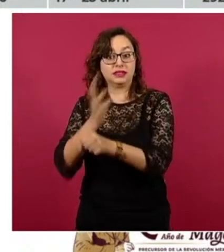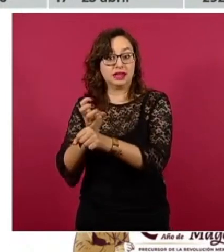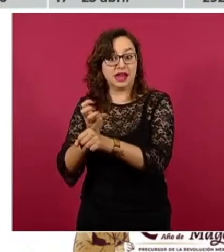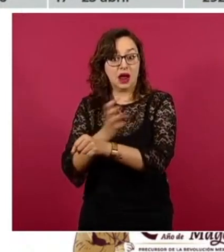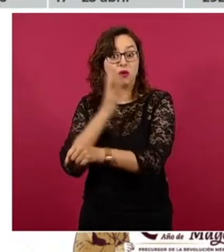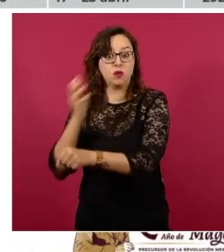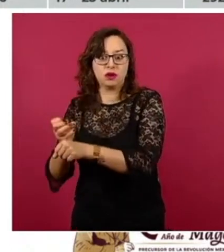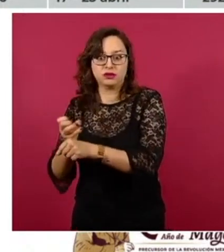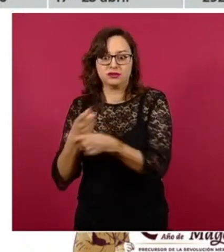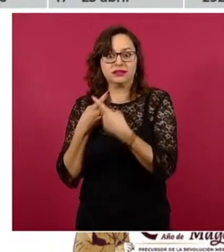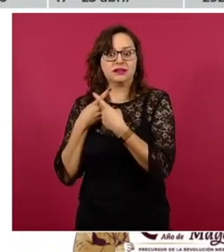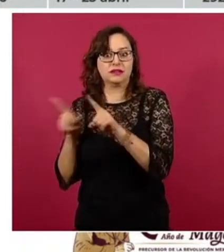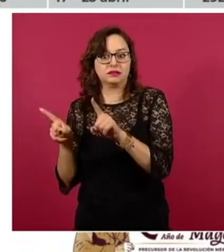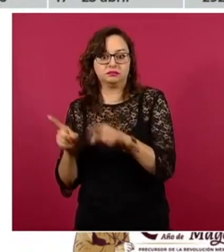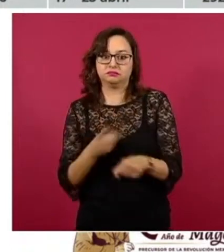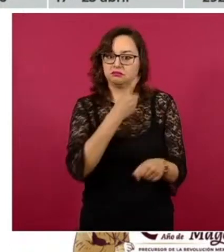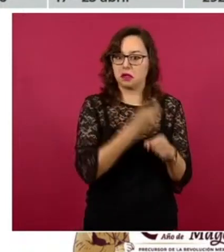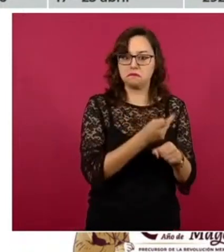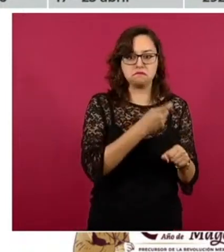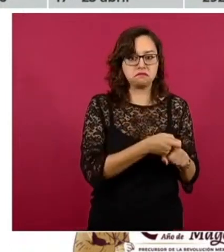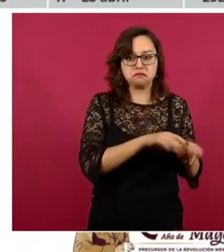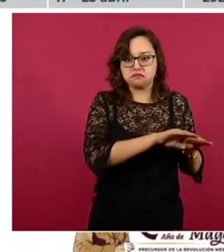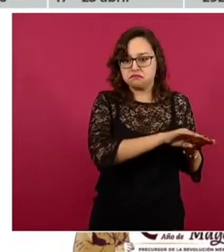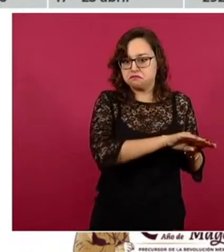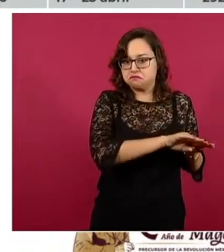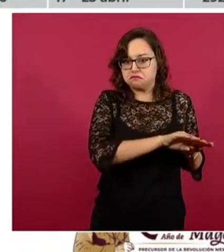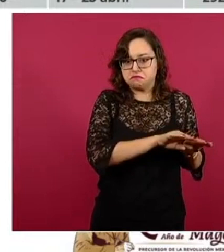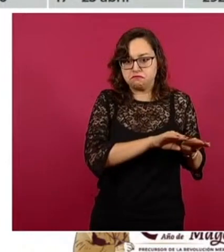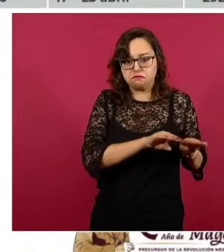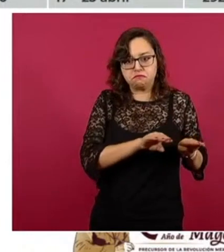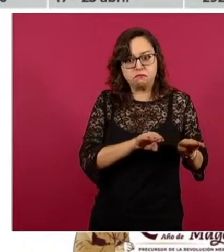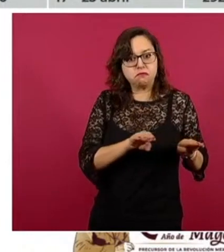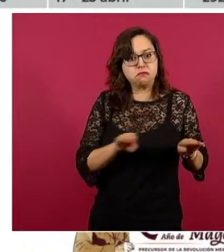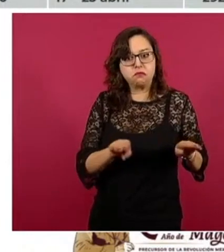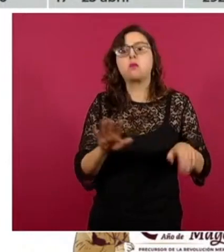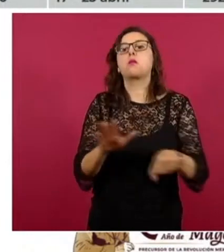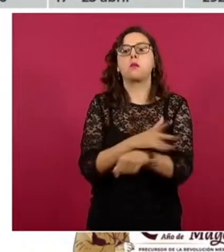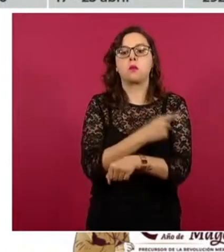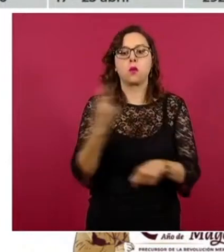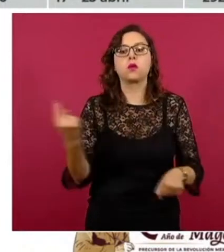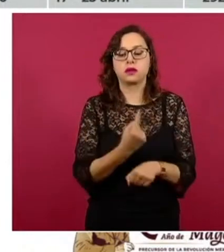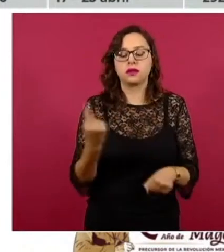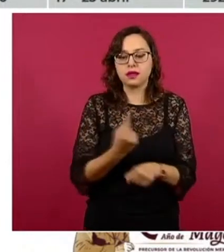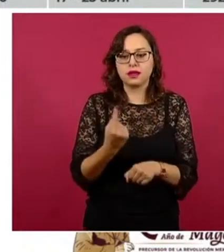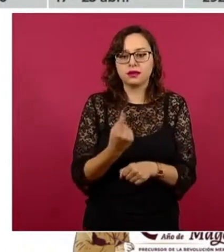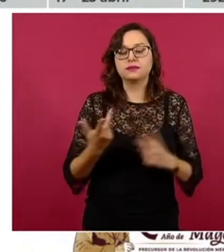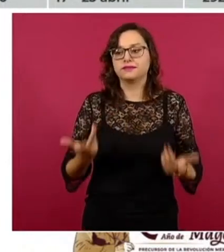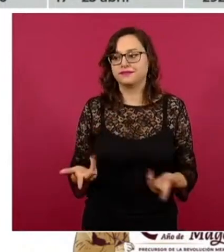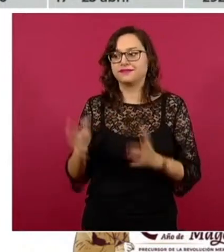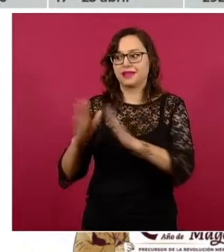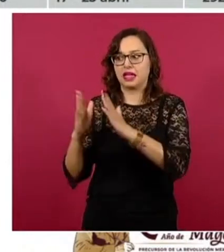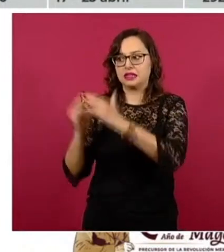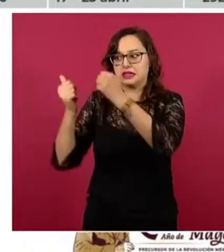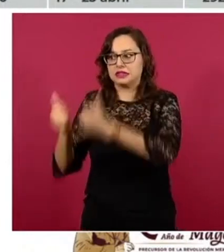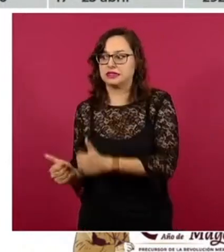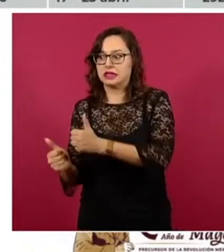sucesivas. La primera ola muy plana, producto de las intervenciones de salud pública, que nos permitieron ganar tiempo para